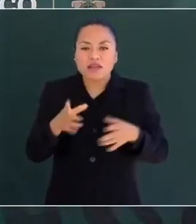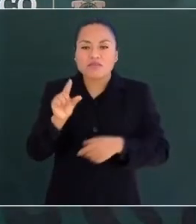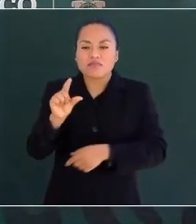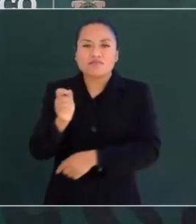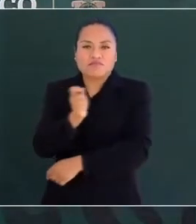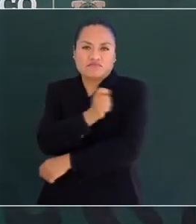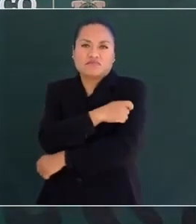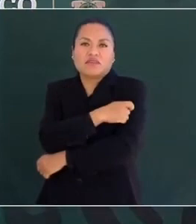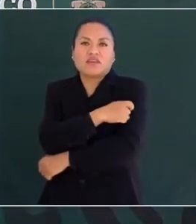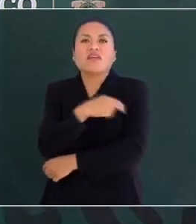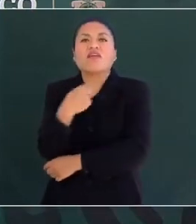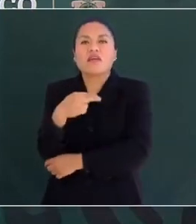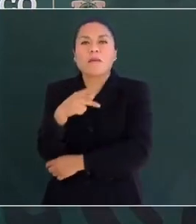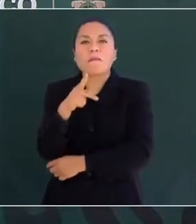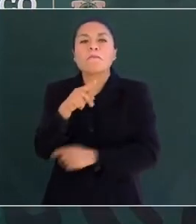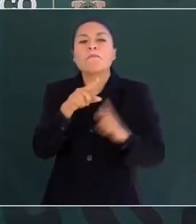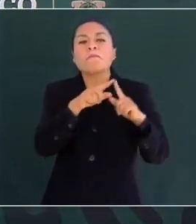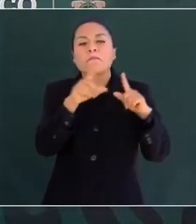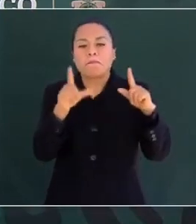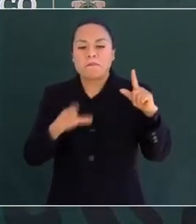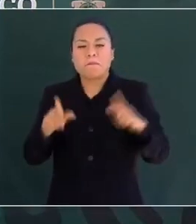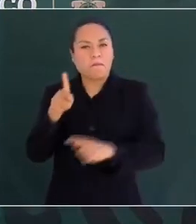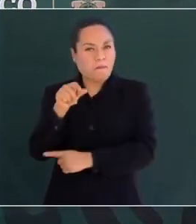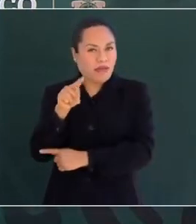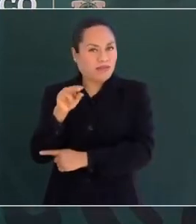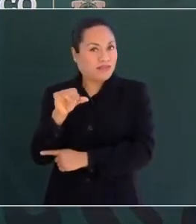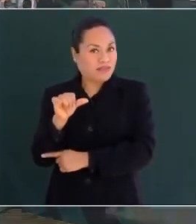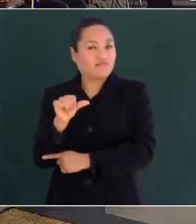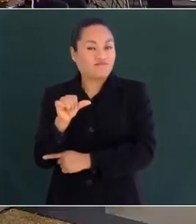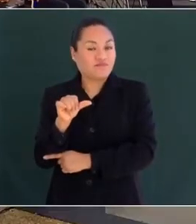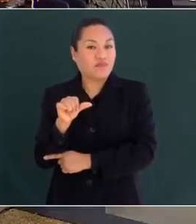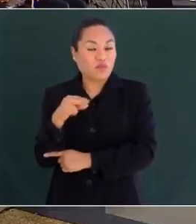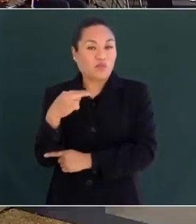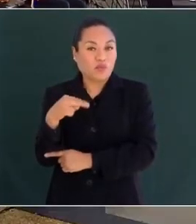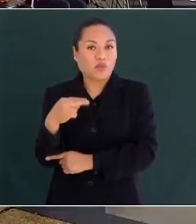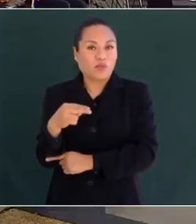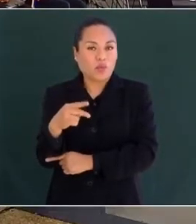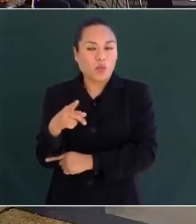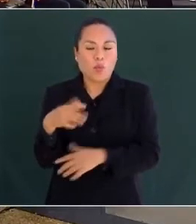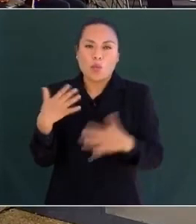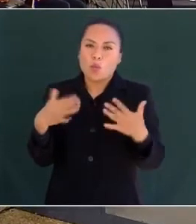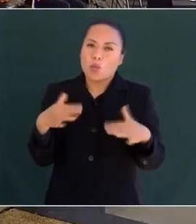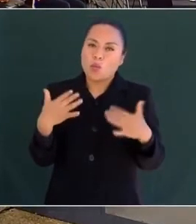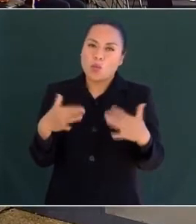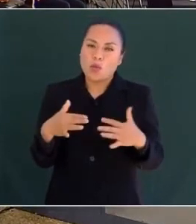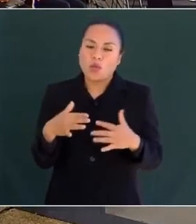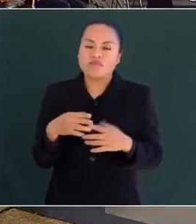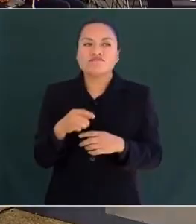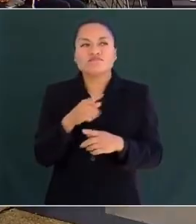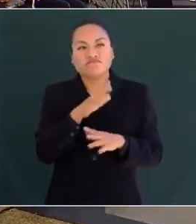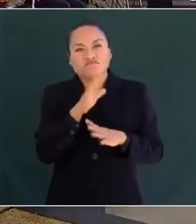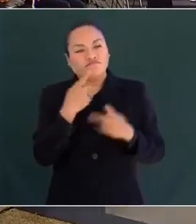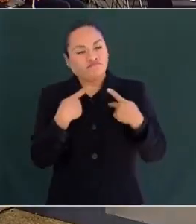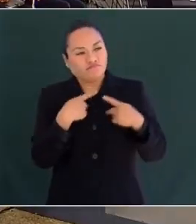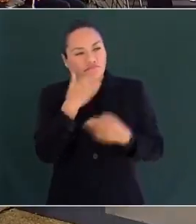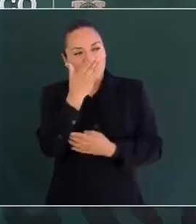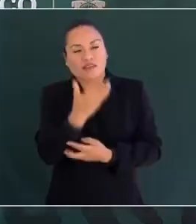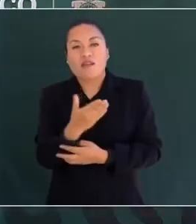llamará patria. Sin duda, un excelente homenaje a Vicente Guerrero.